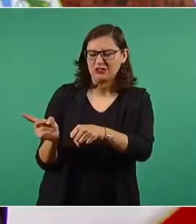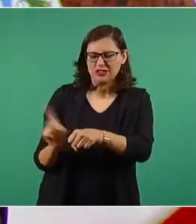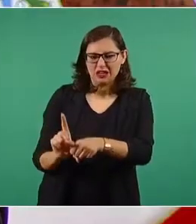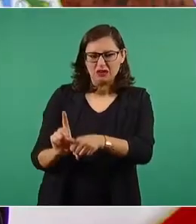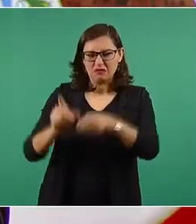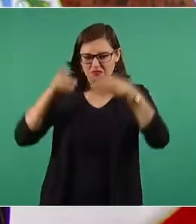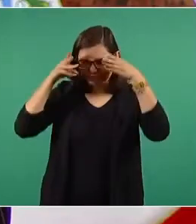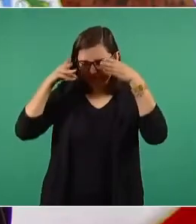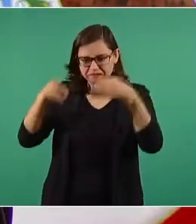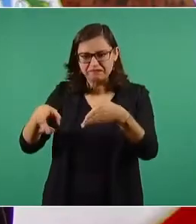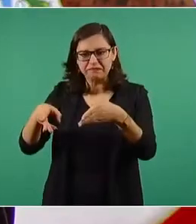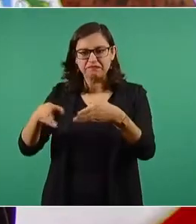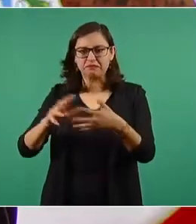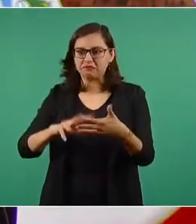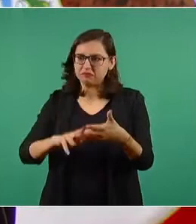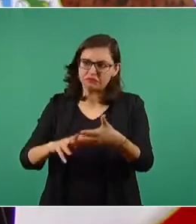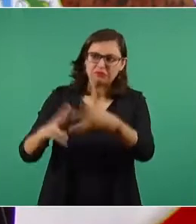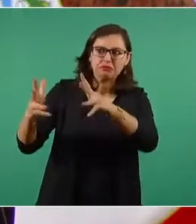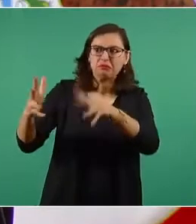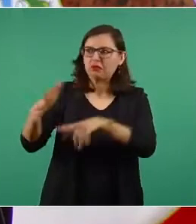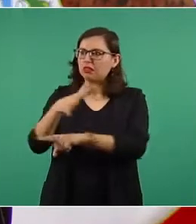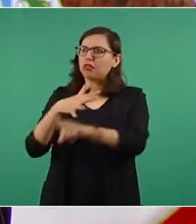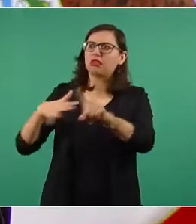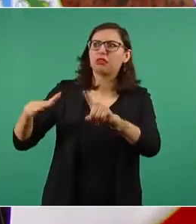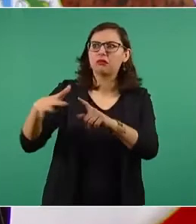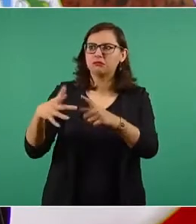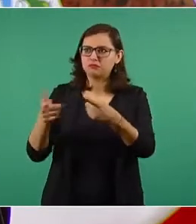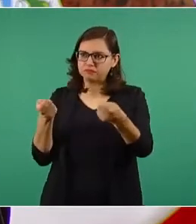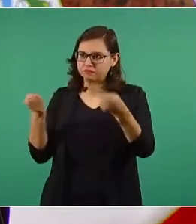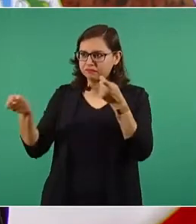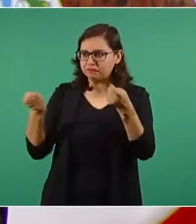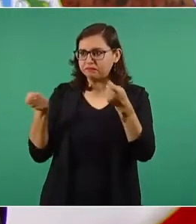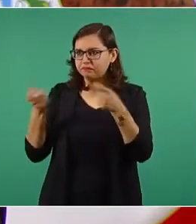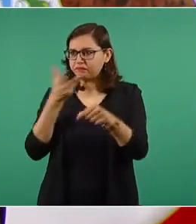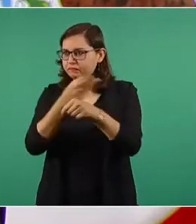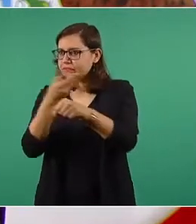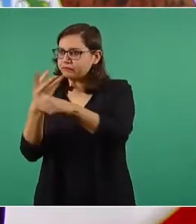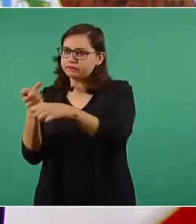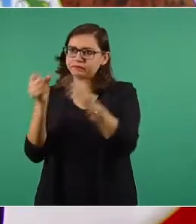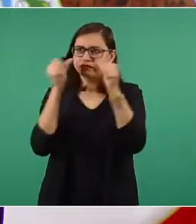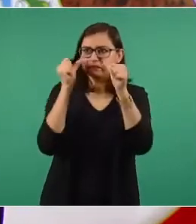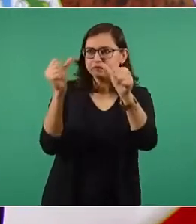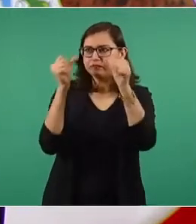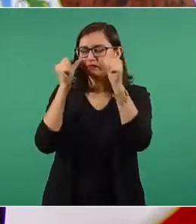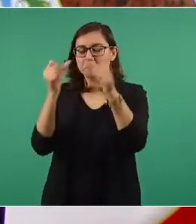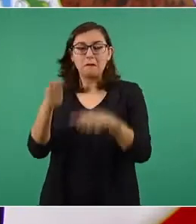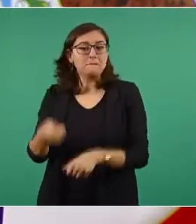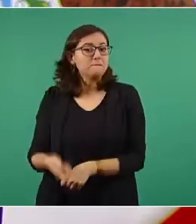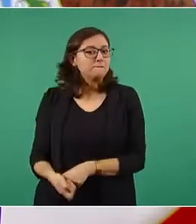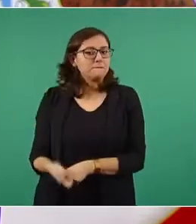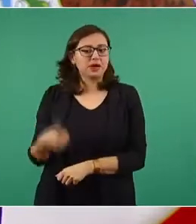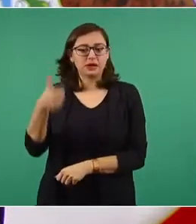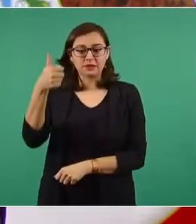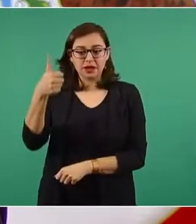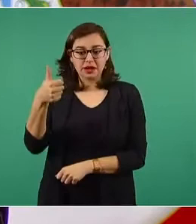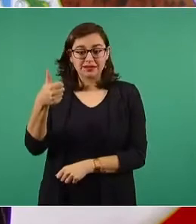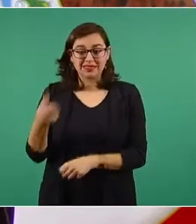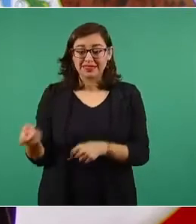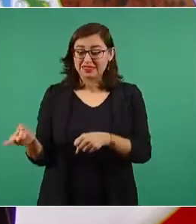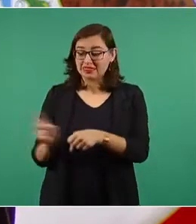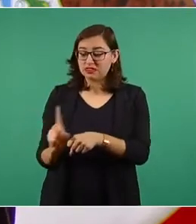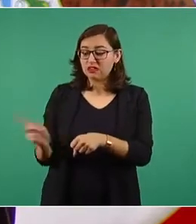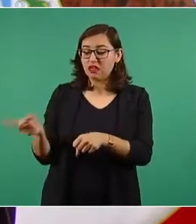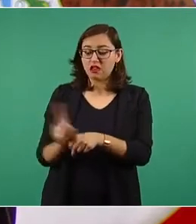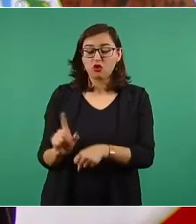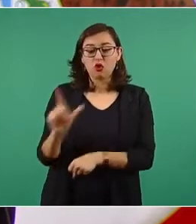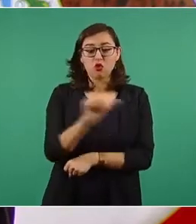tiempo a atender el problema de la inseguridad y de la violencia. Todos los días, de